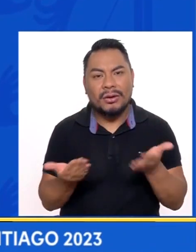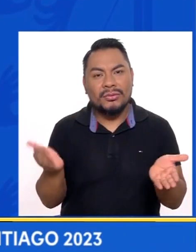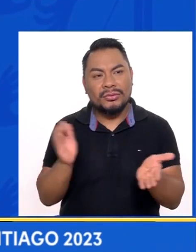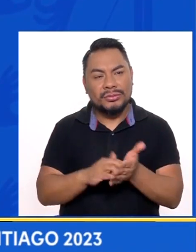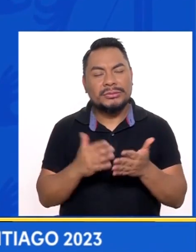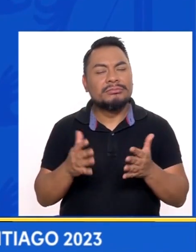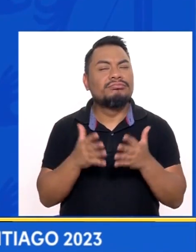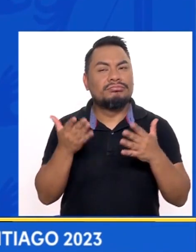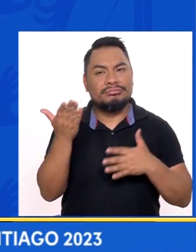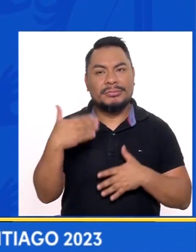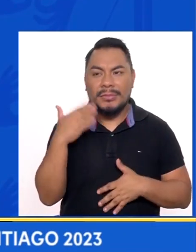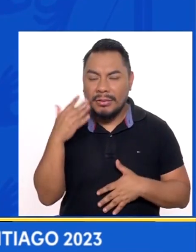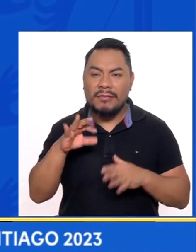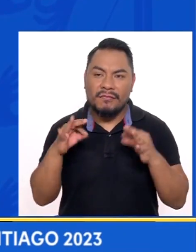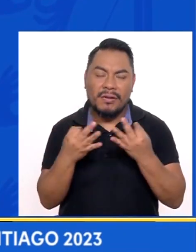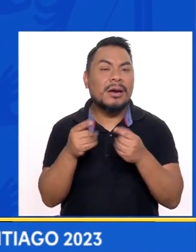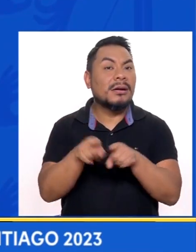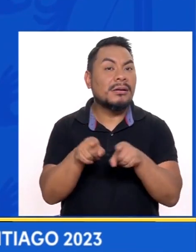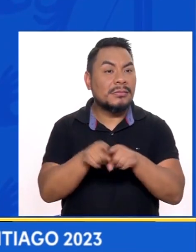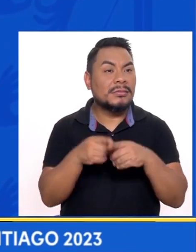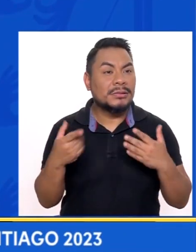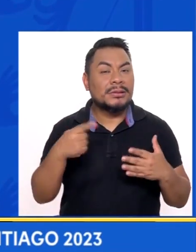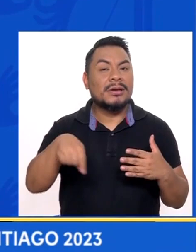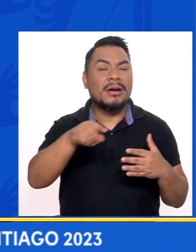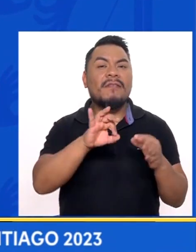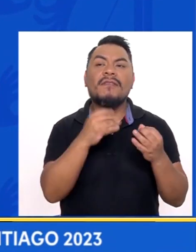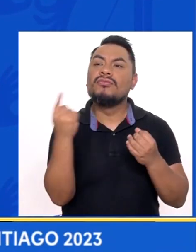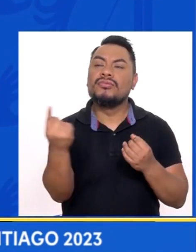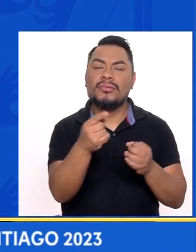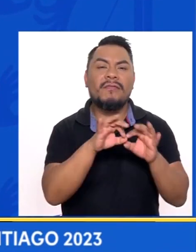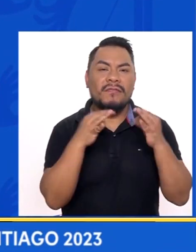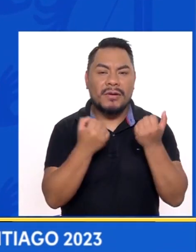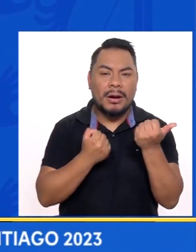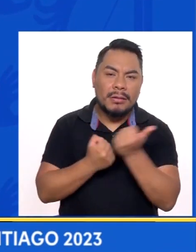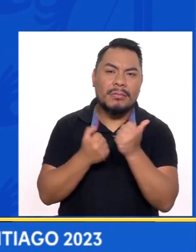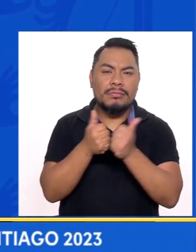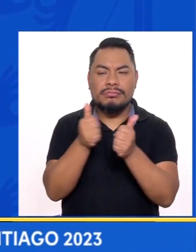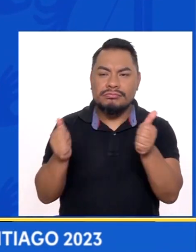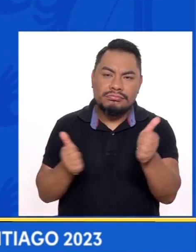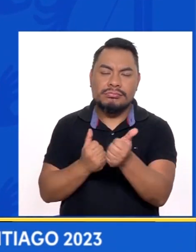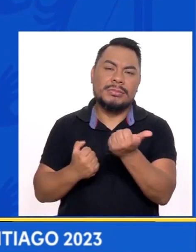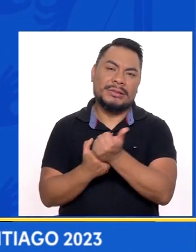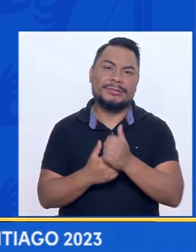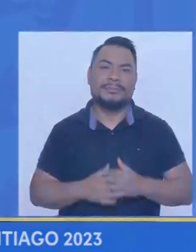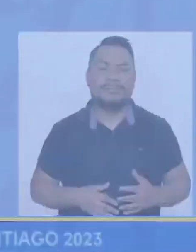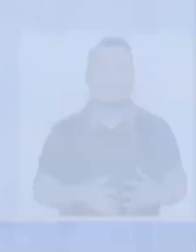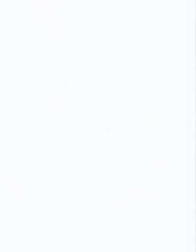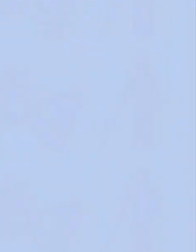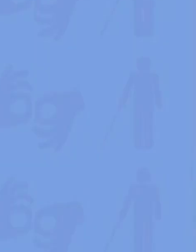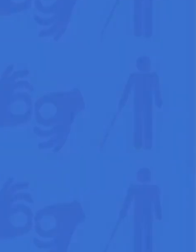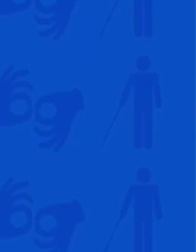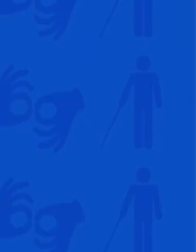agradecerles de verdad Infinitamente Y bueno, también Sobre todo Agradecer a las familias Que están dándonos el soporte